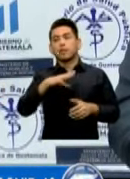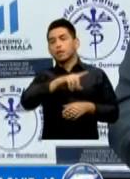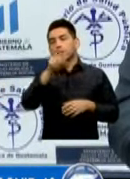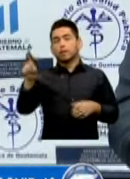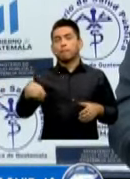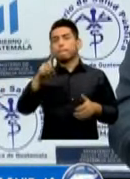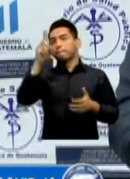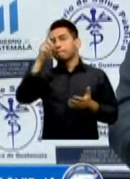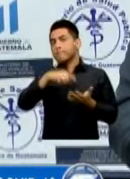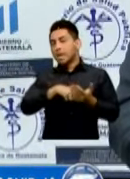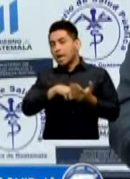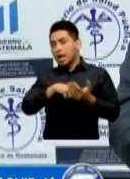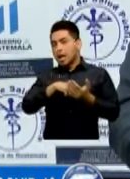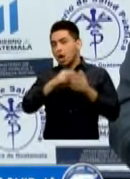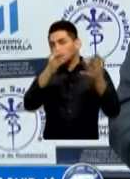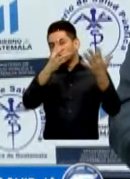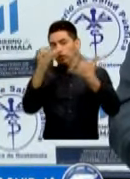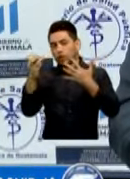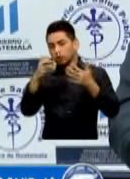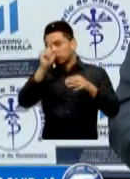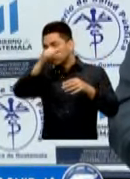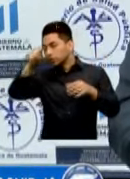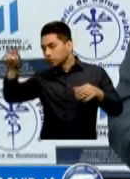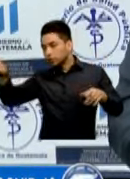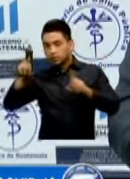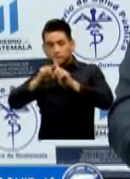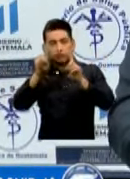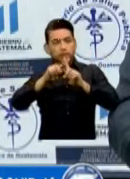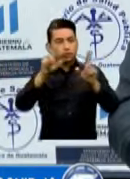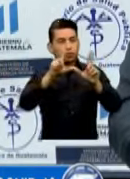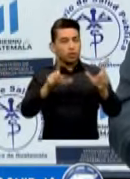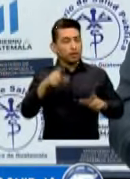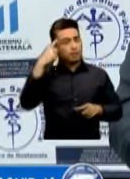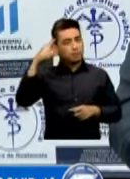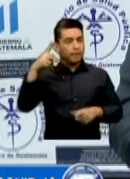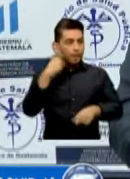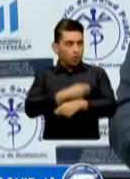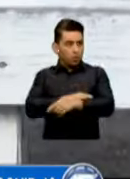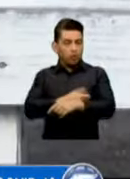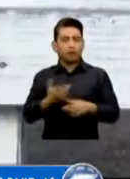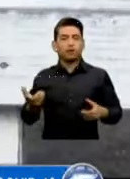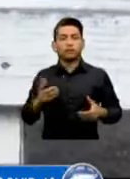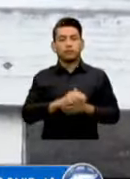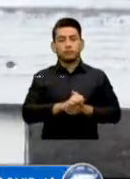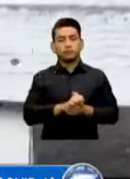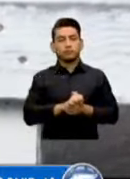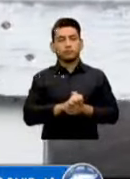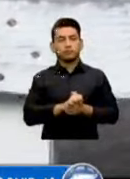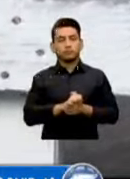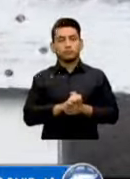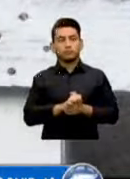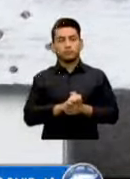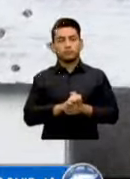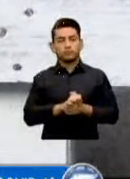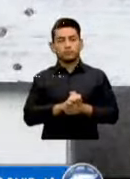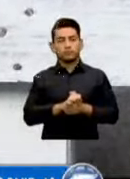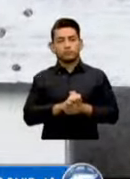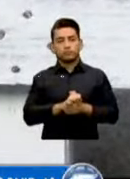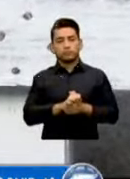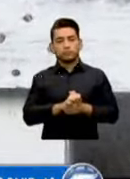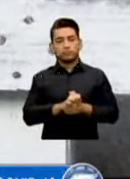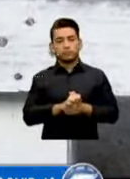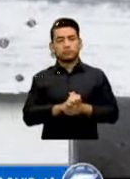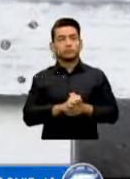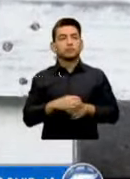955 Centros Disactados Al igual Que donde Se tiene La capacidad De entrega De kits Tenemos